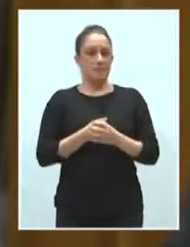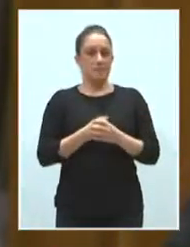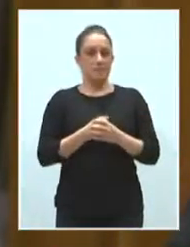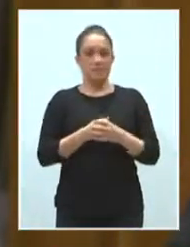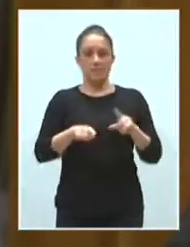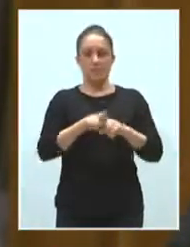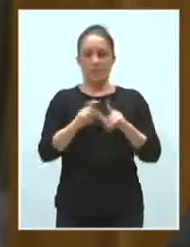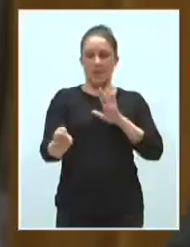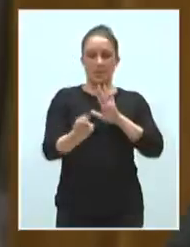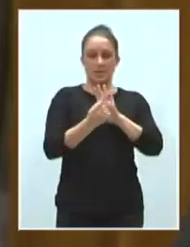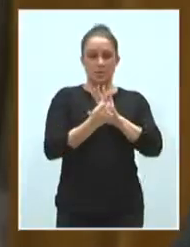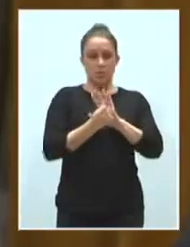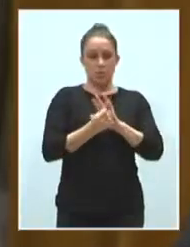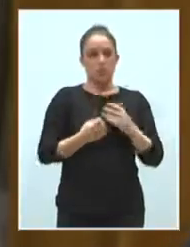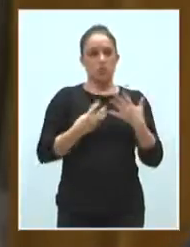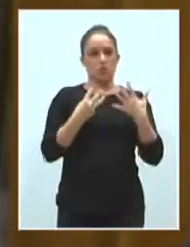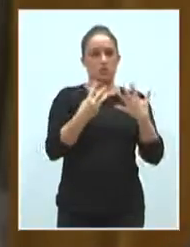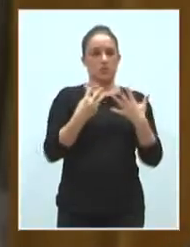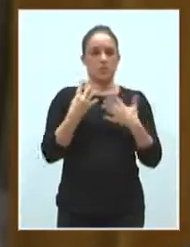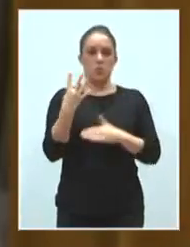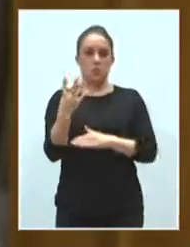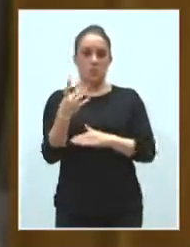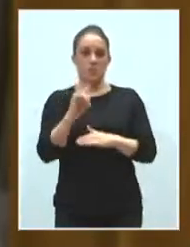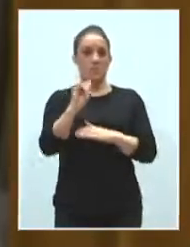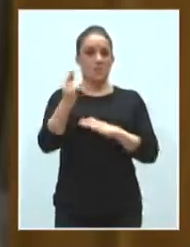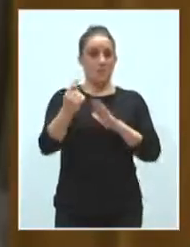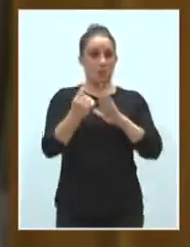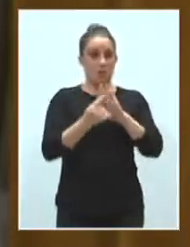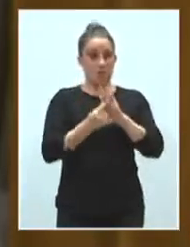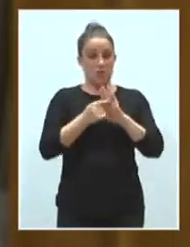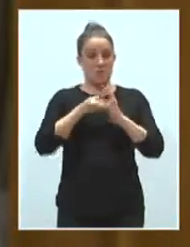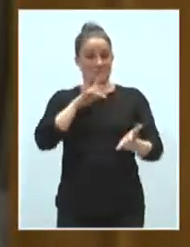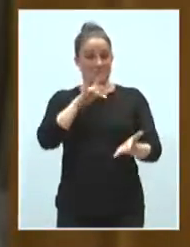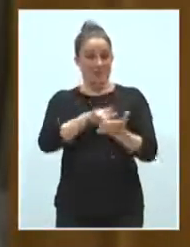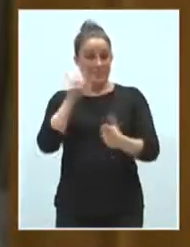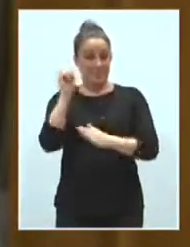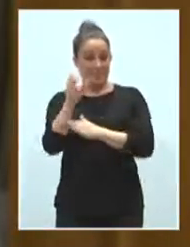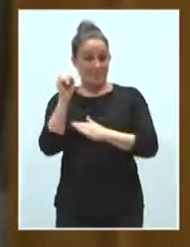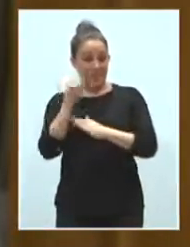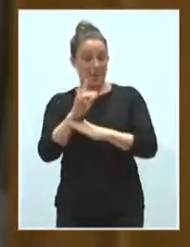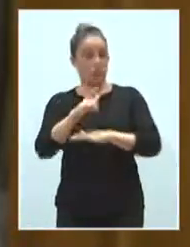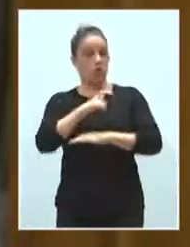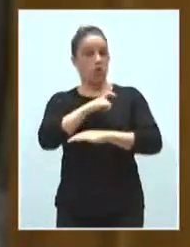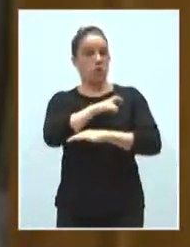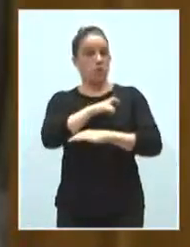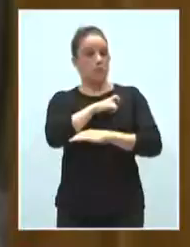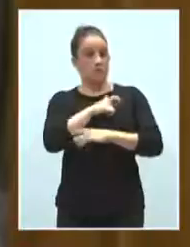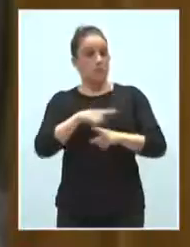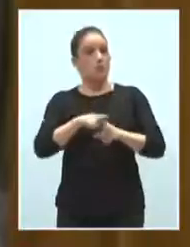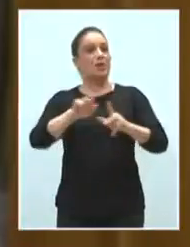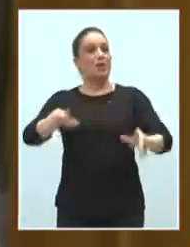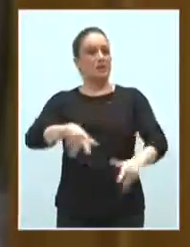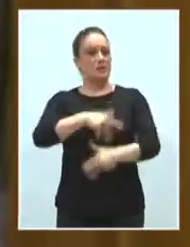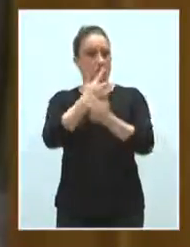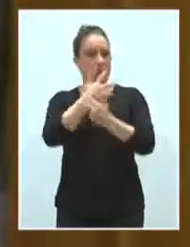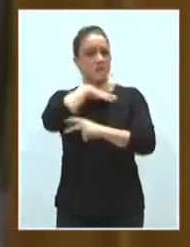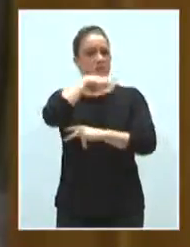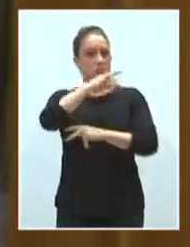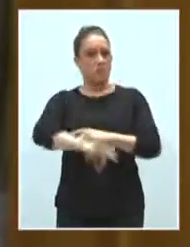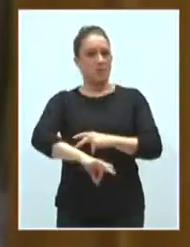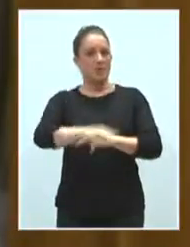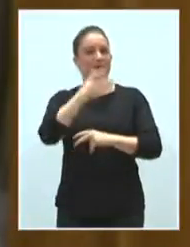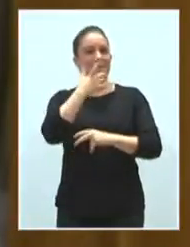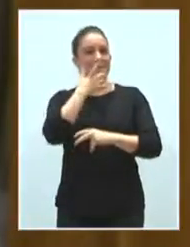Artículo 84 bis, primero, la celebración de los plenos y de las comisiones podrá celebrarse por videoconferencia cuando se haya